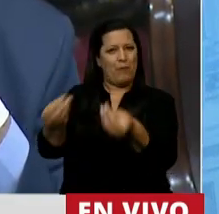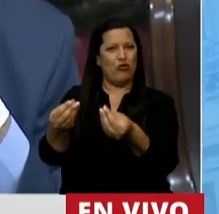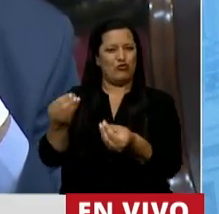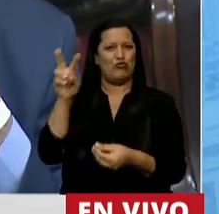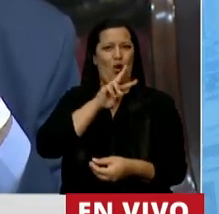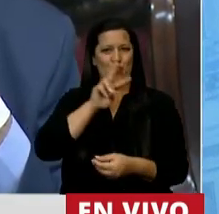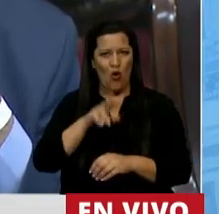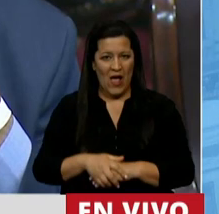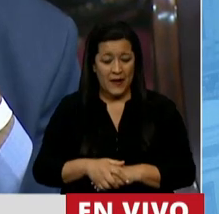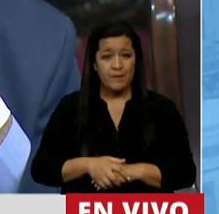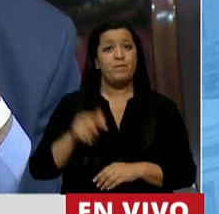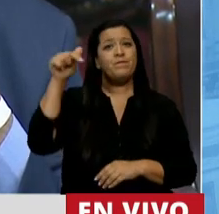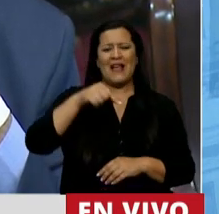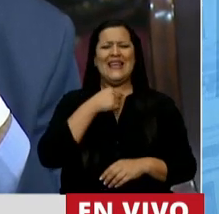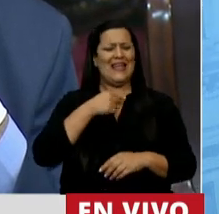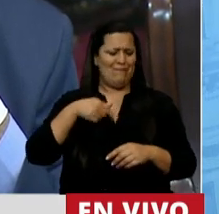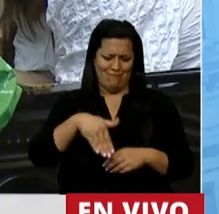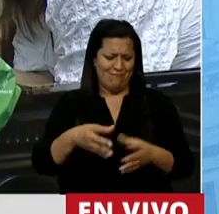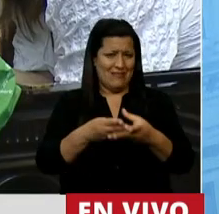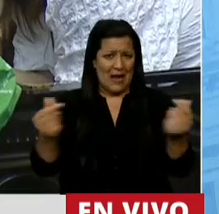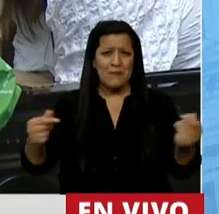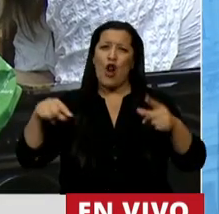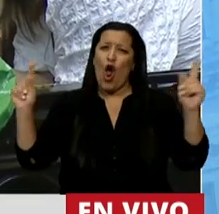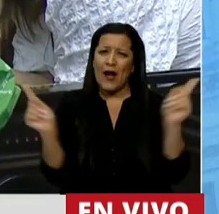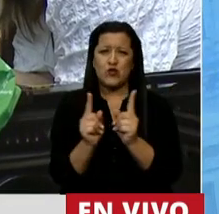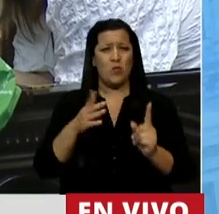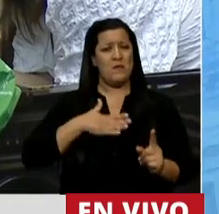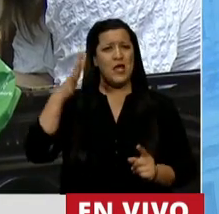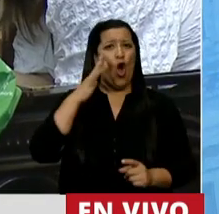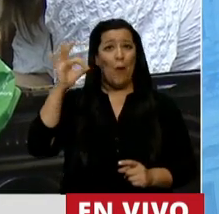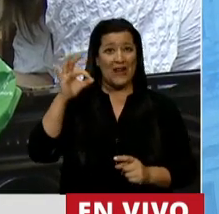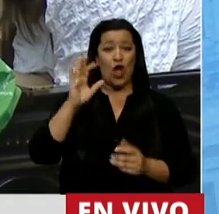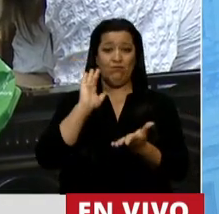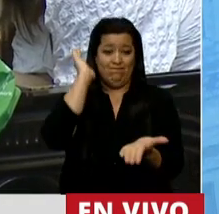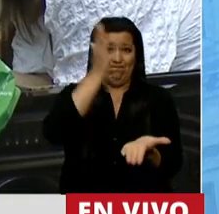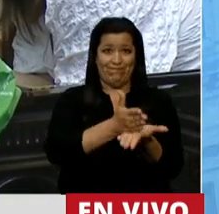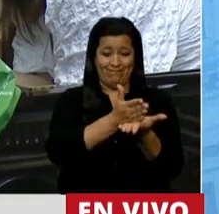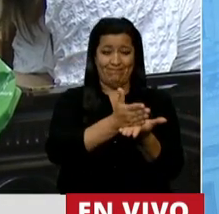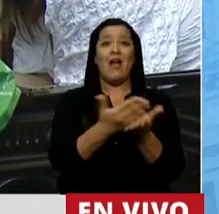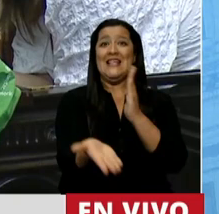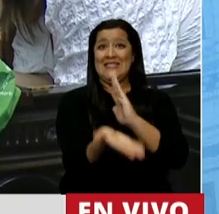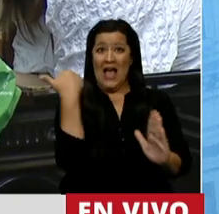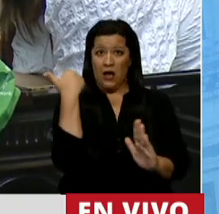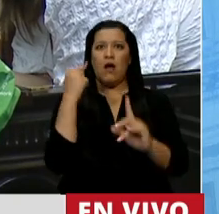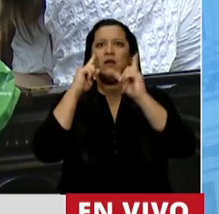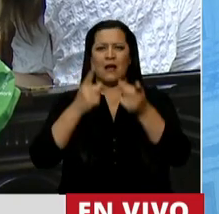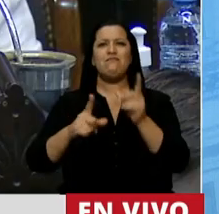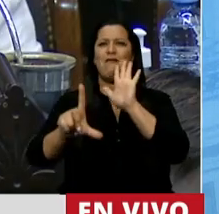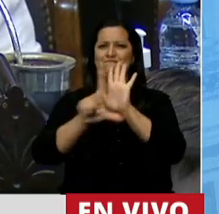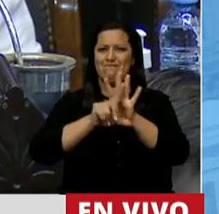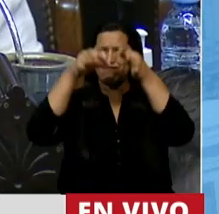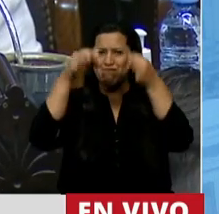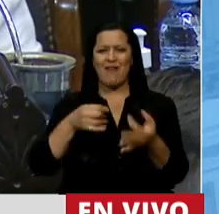Para finalizar, quiero resumir mi postura. La despenalización y legalización de la interrupción voluntaria del